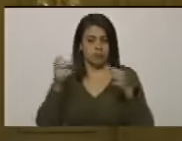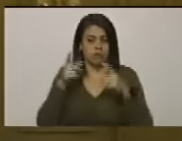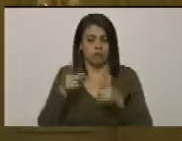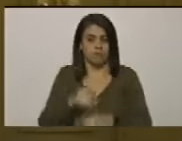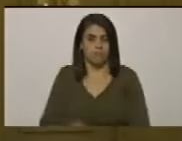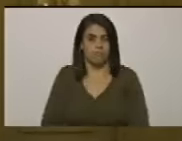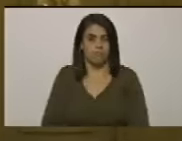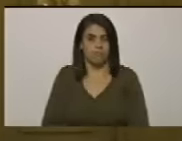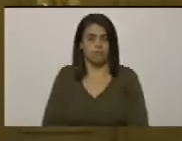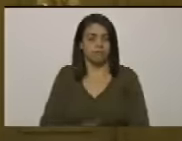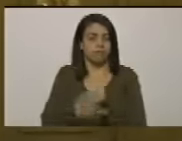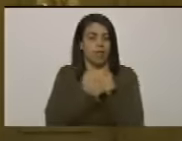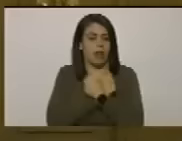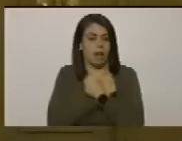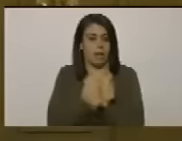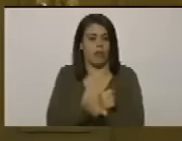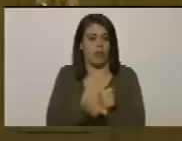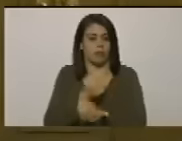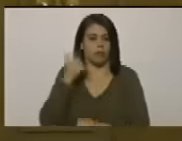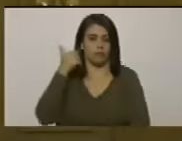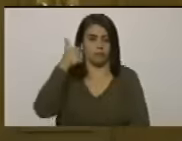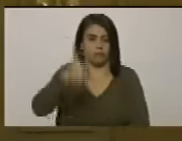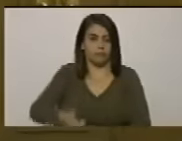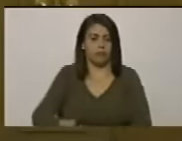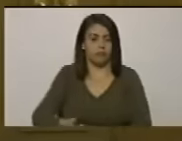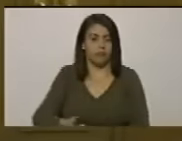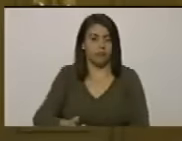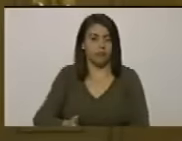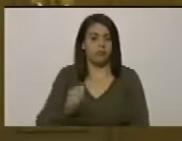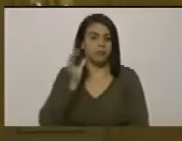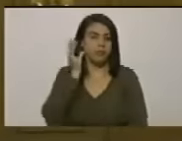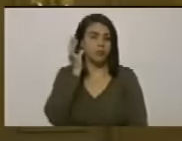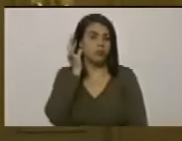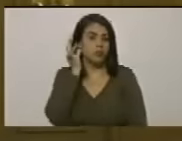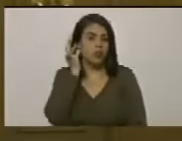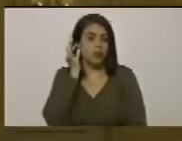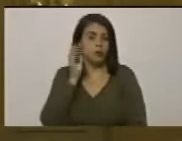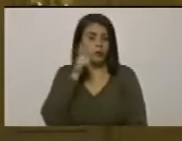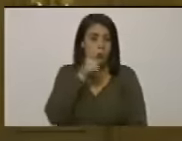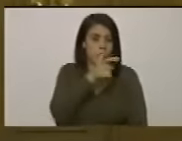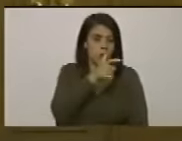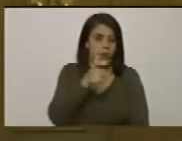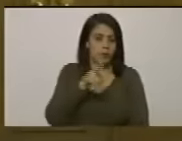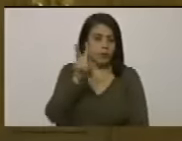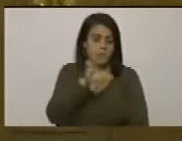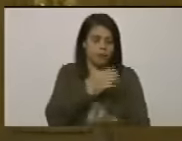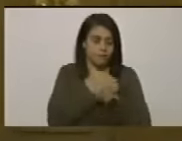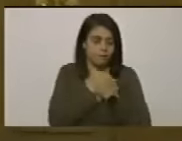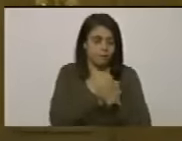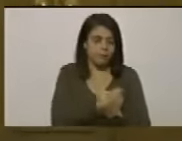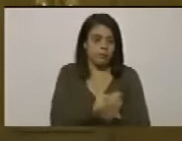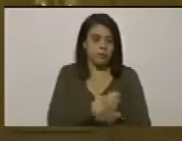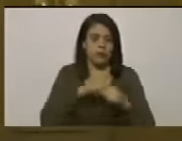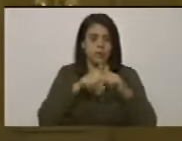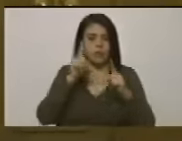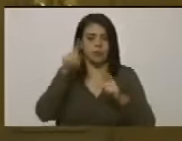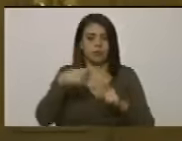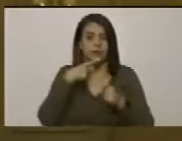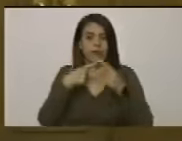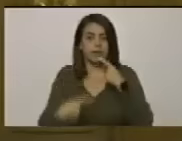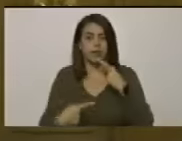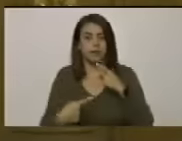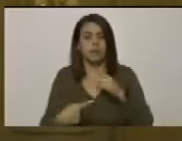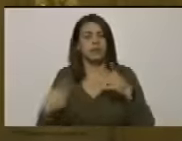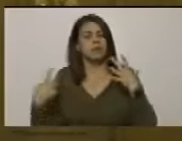amor infinito de piedad Córdoba por el pueblo venezolano pero que también la